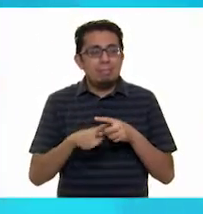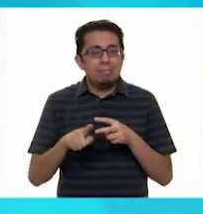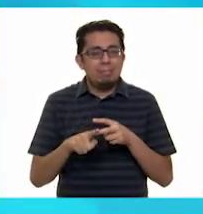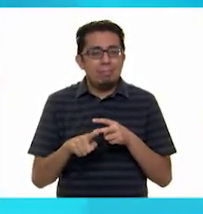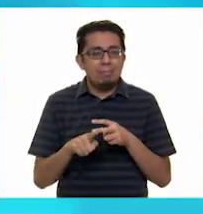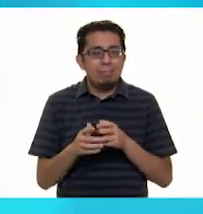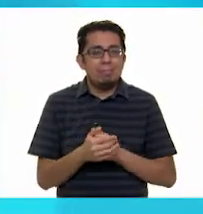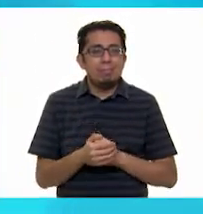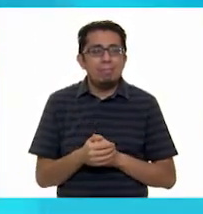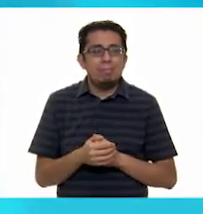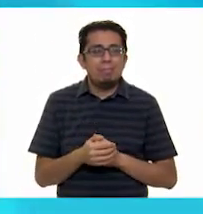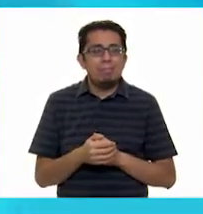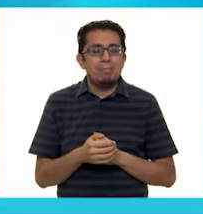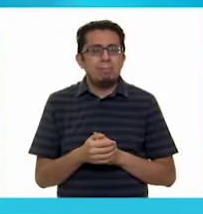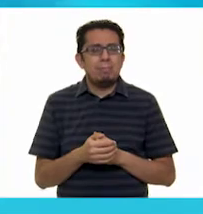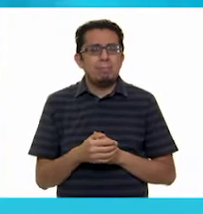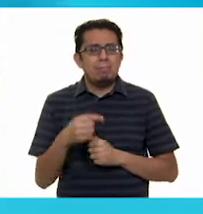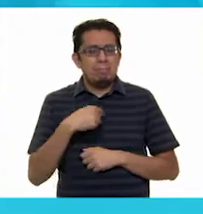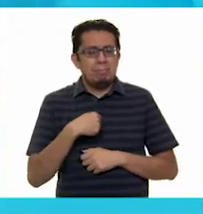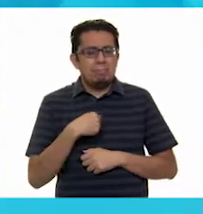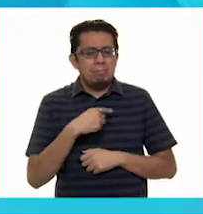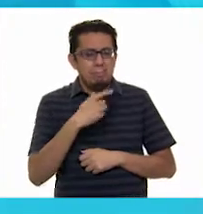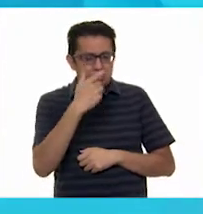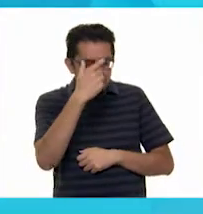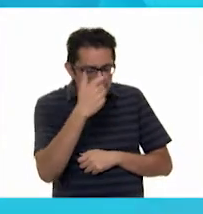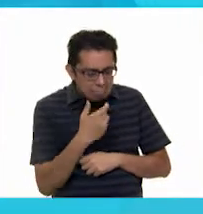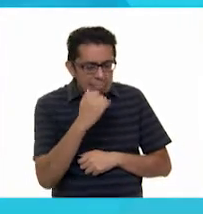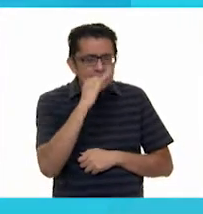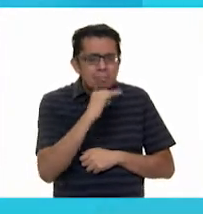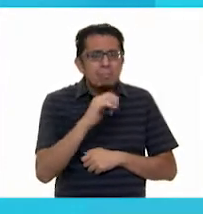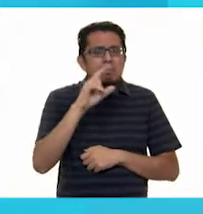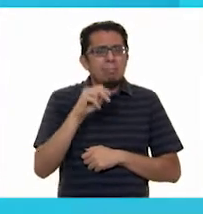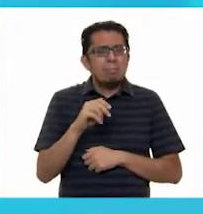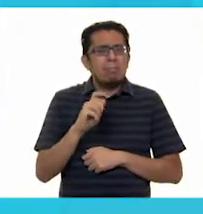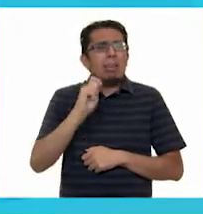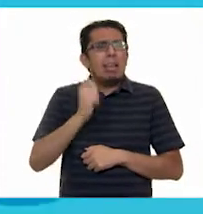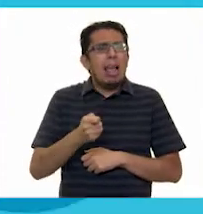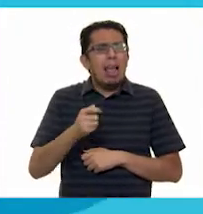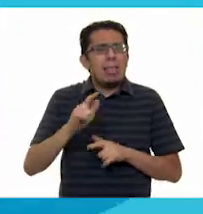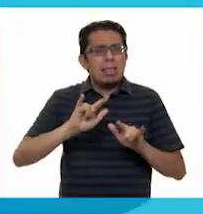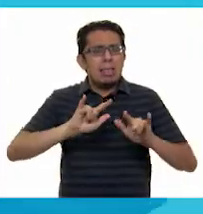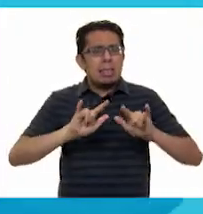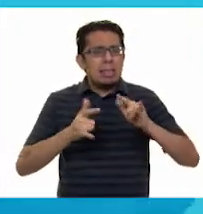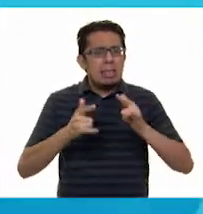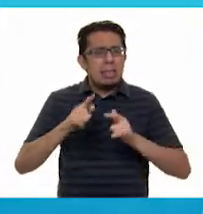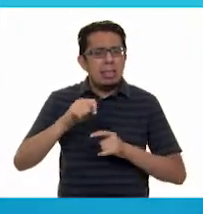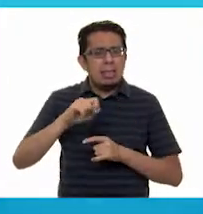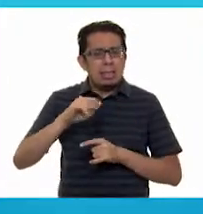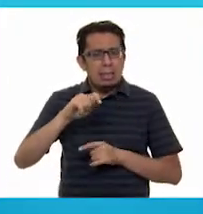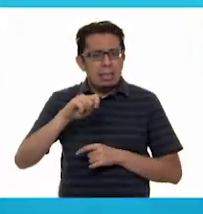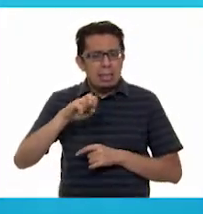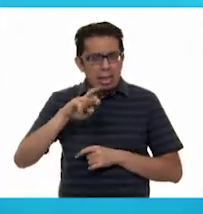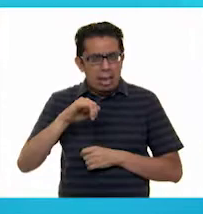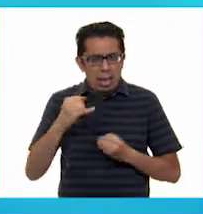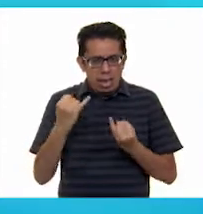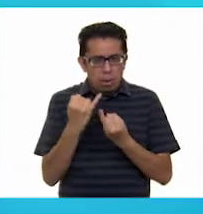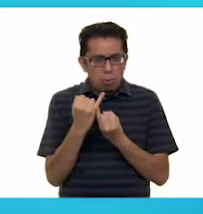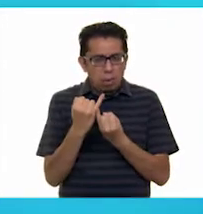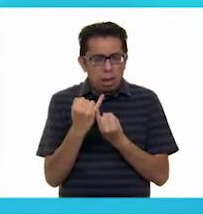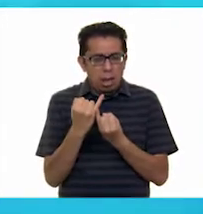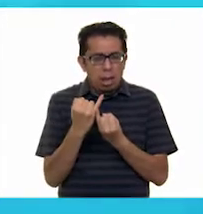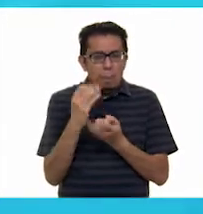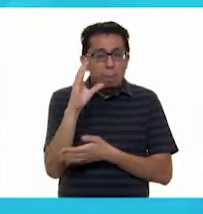comienzo. ¿Ser o no ser que es un títere? ¿Es acaso lo mismo que una marioneta?